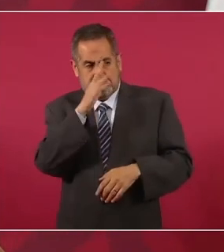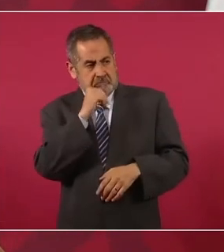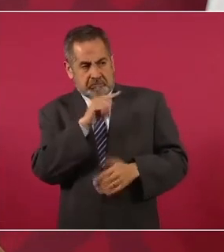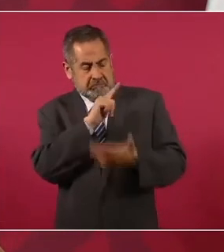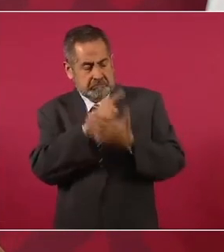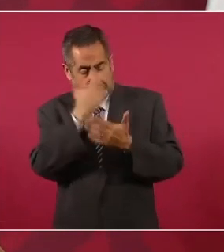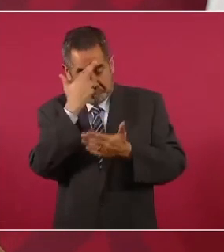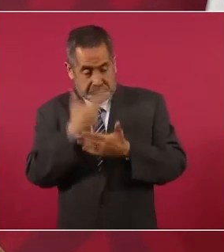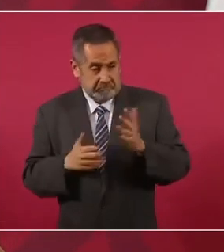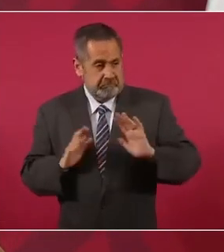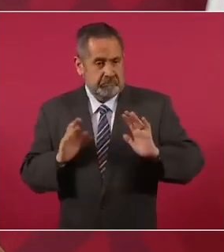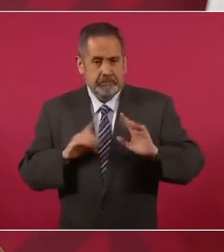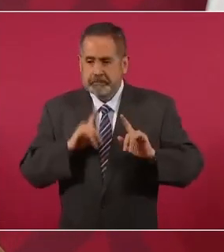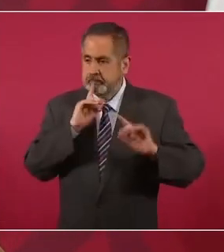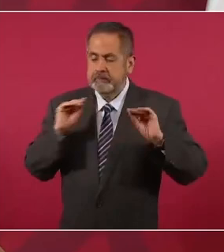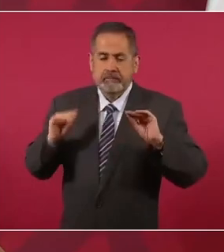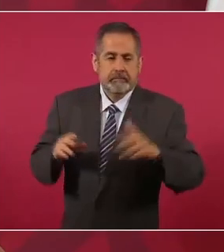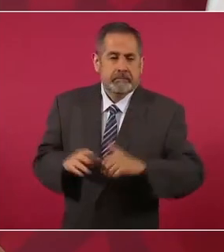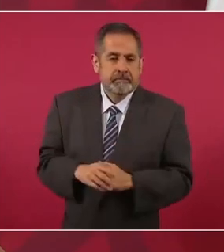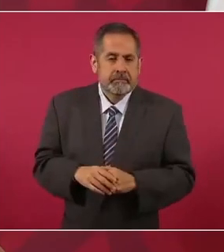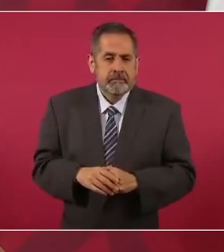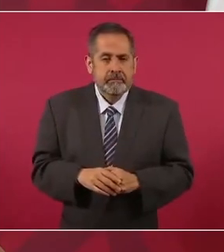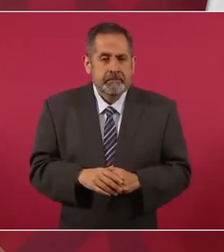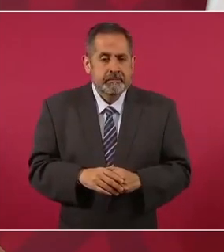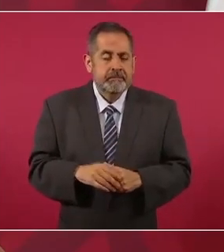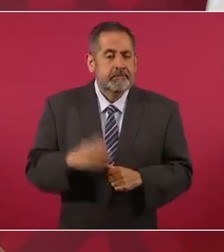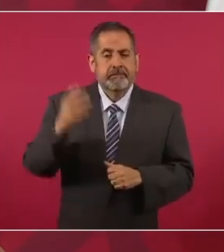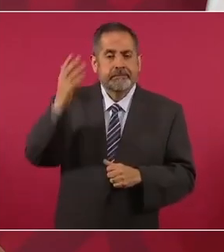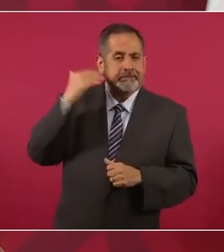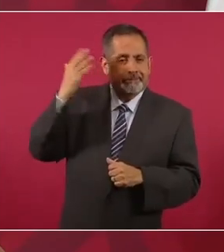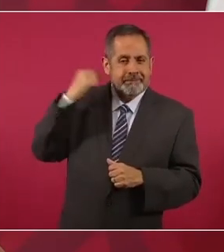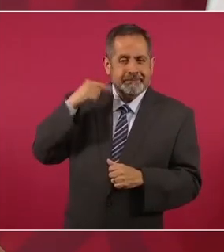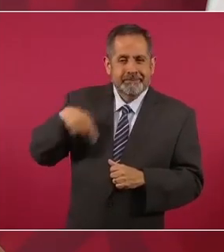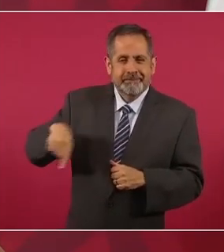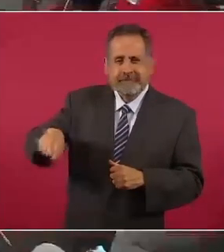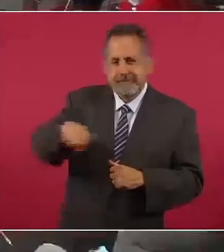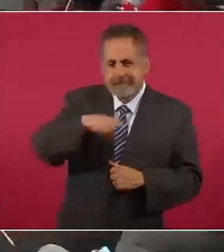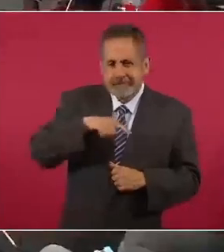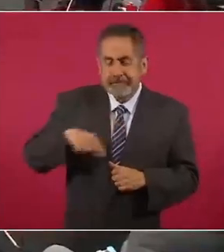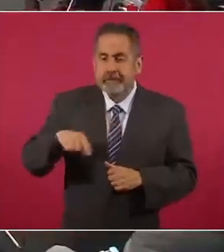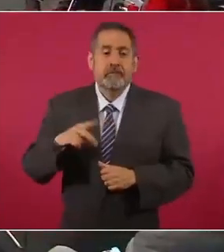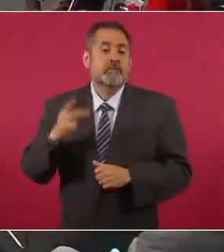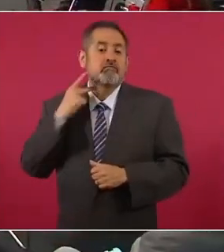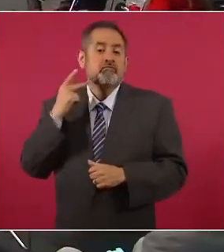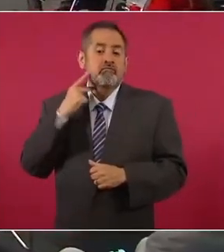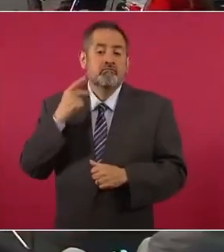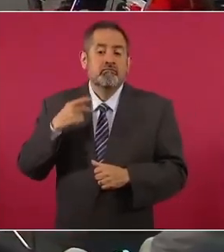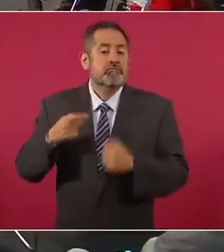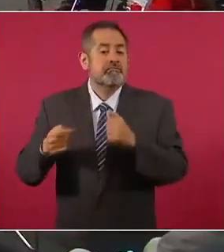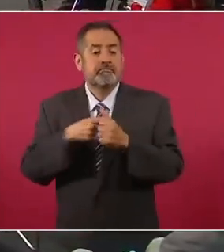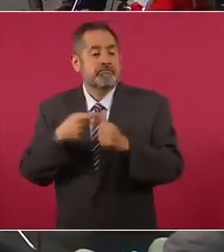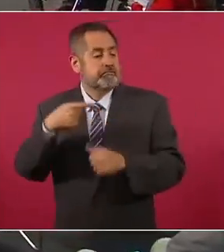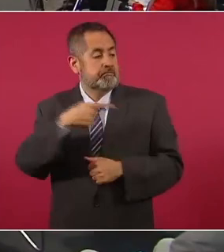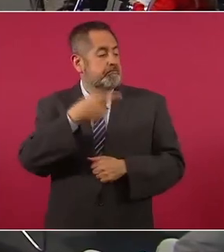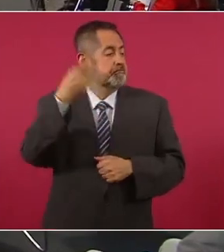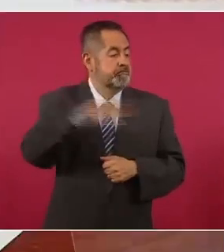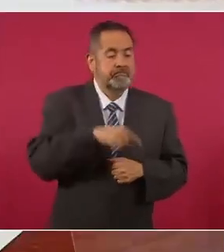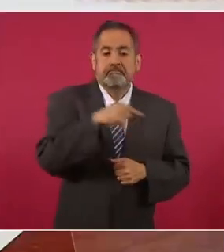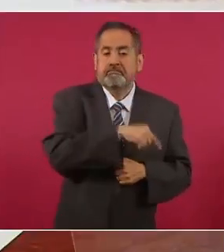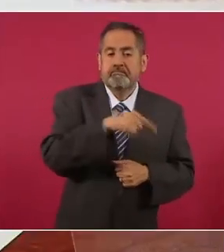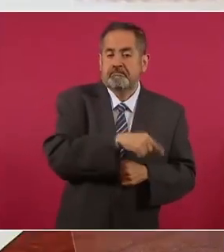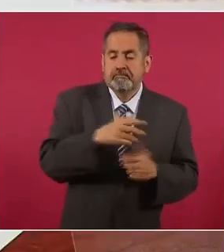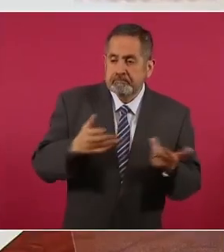no se movía ni una hoja del árbol de la política, se corría el